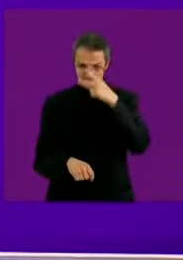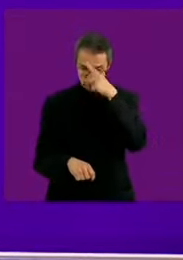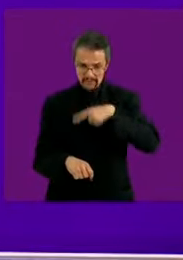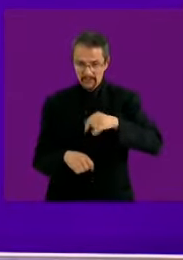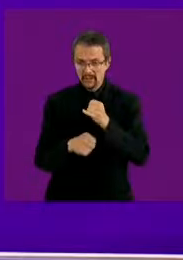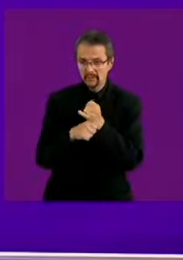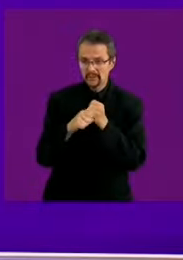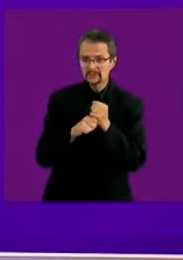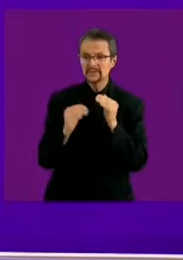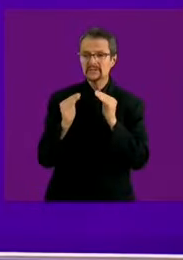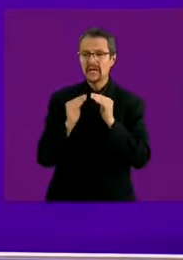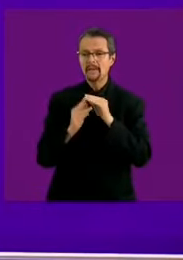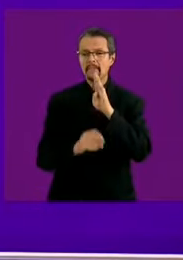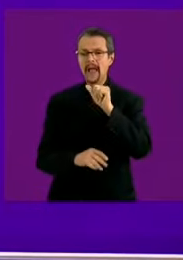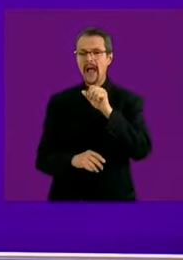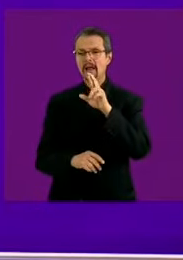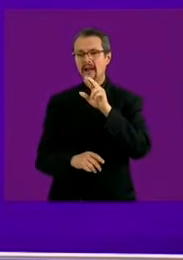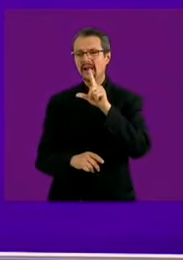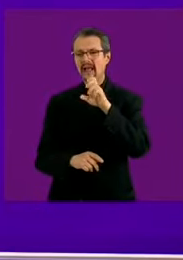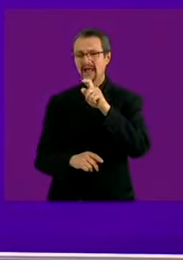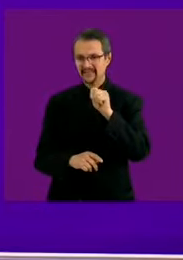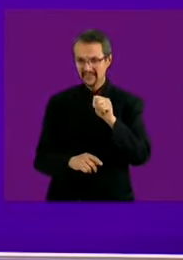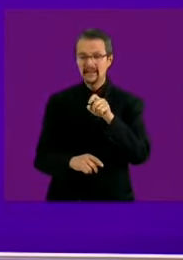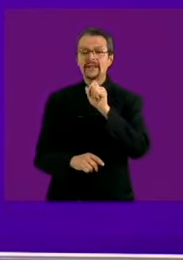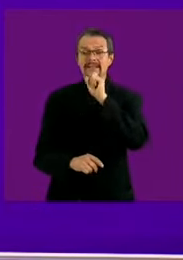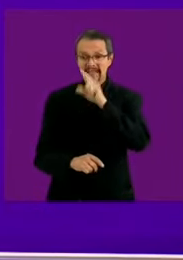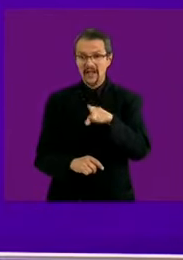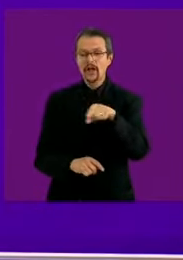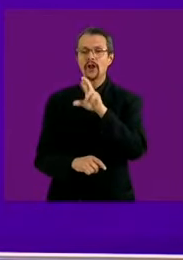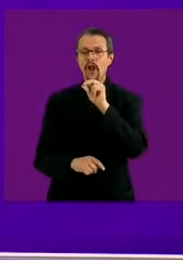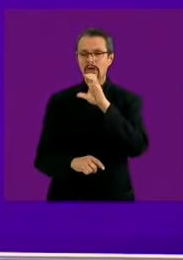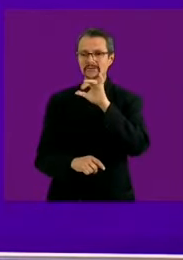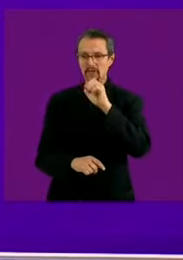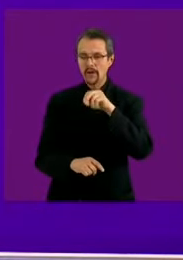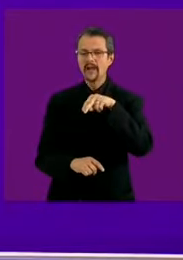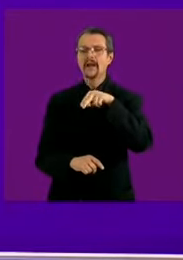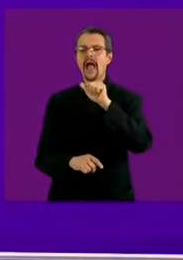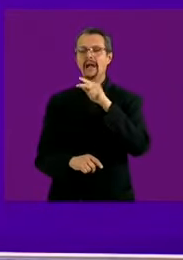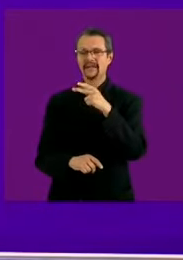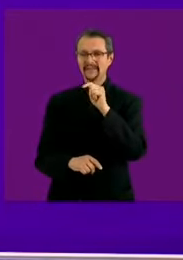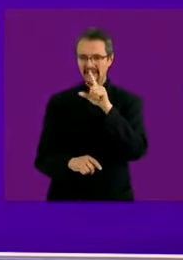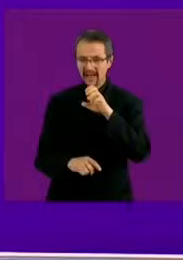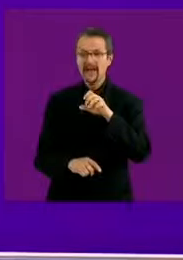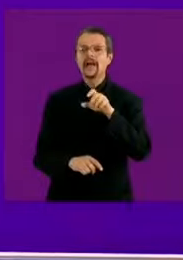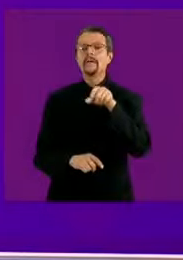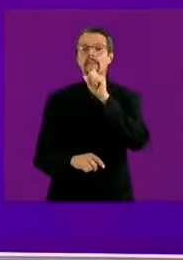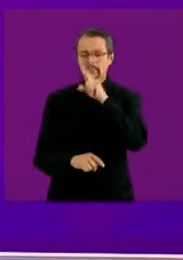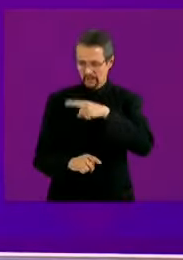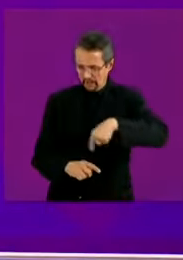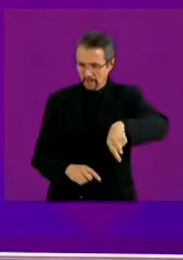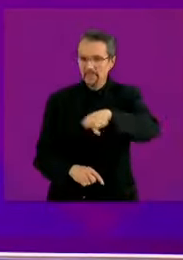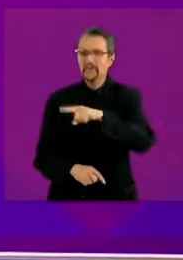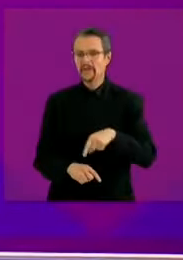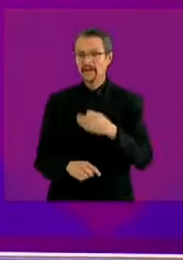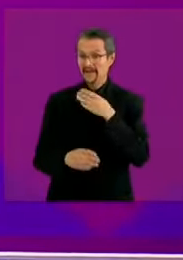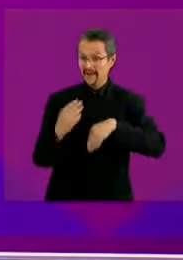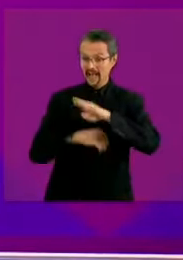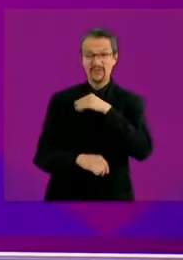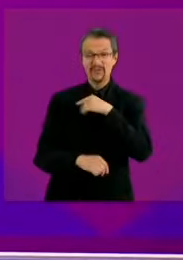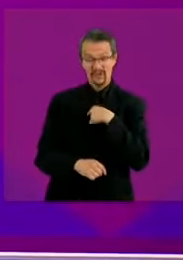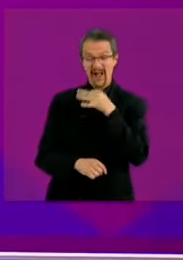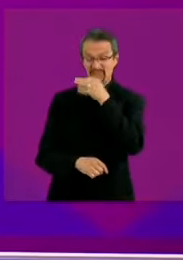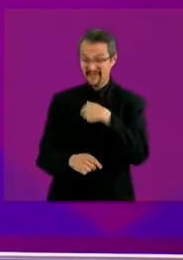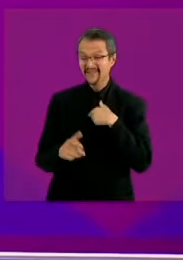Barclay, decidió no investigar a Rocío Nale. Ha decidido no investigar. Por cierto, Claudia, te digo, yo ya presenté una